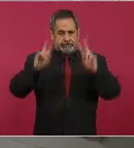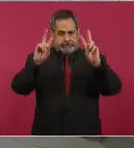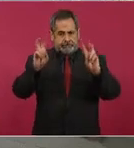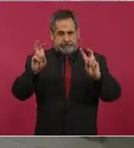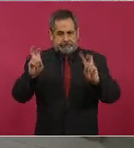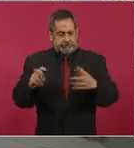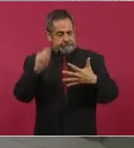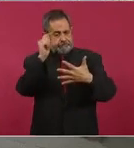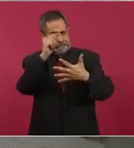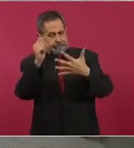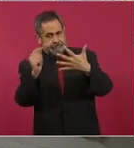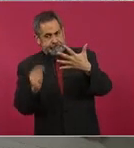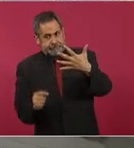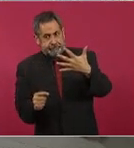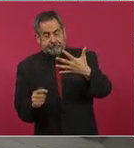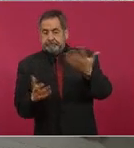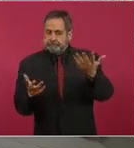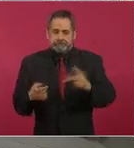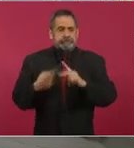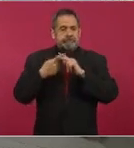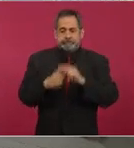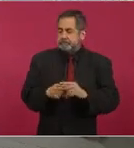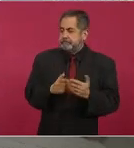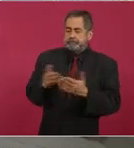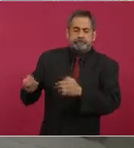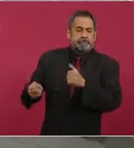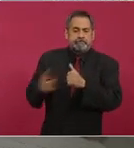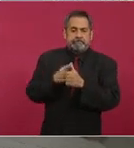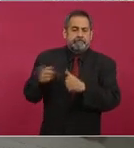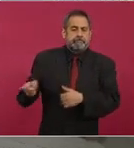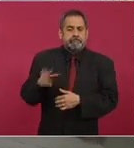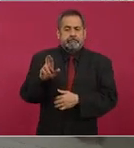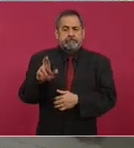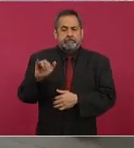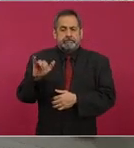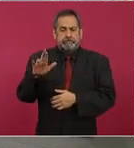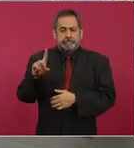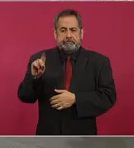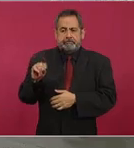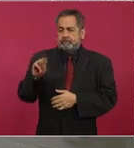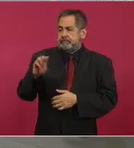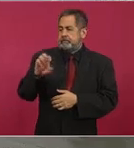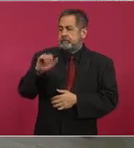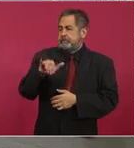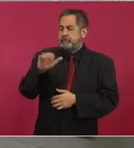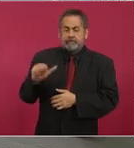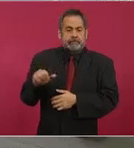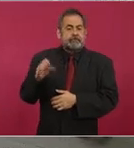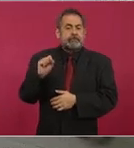De modo que comenzamos con Ricardo Mejía, subsecretario de Seguridad Pública.